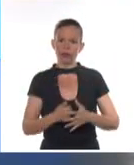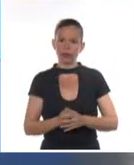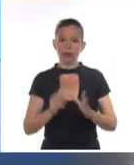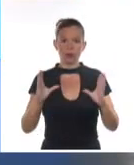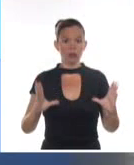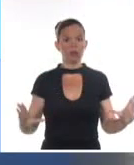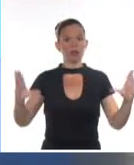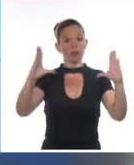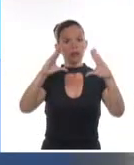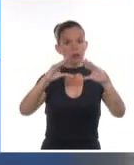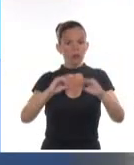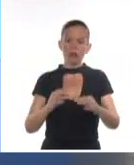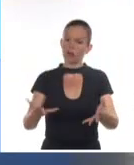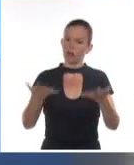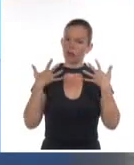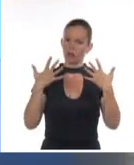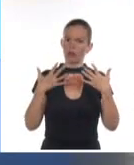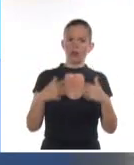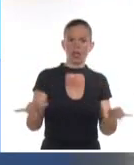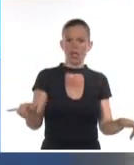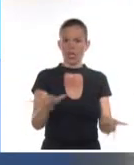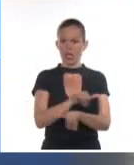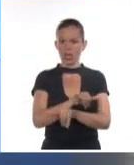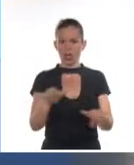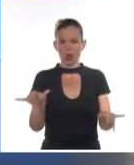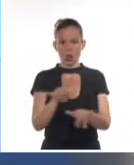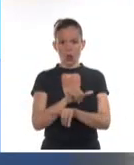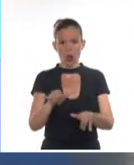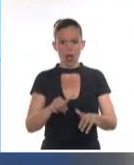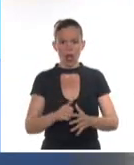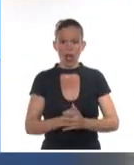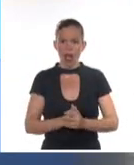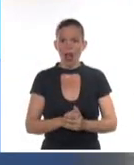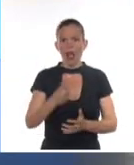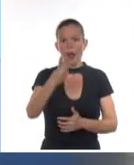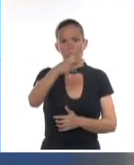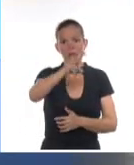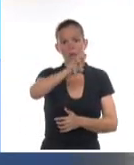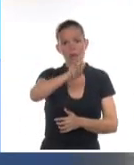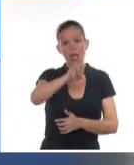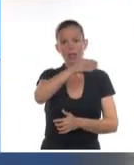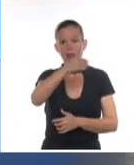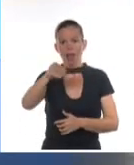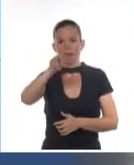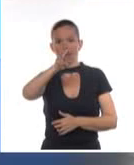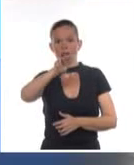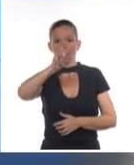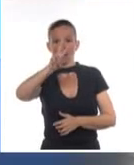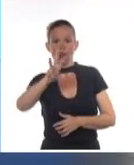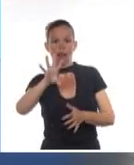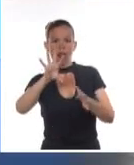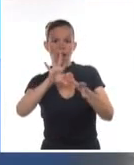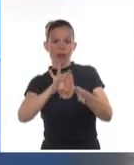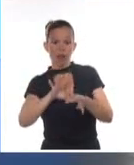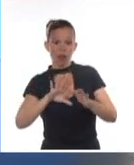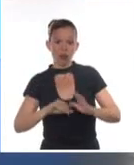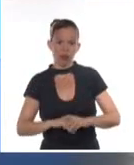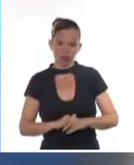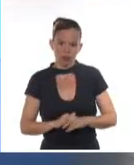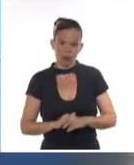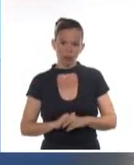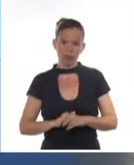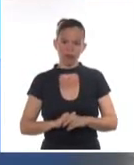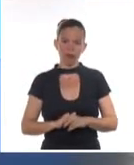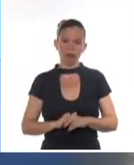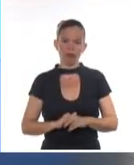ligeramente cálida, temperaturas entre los 20 hasta 23 grados en la región oriental, y eso sí puede ser superior en algún punto